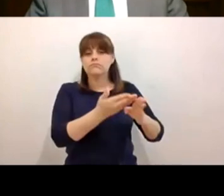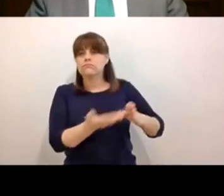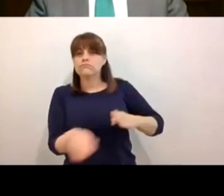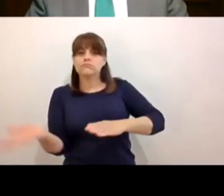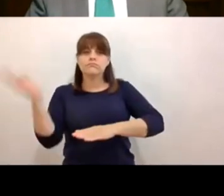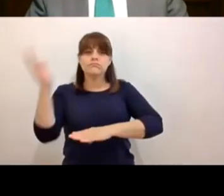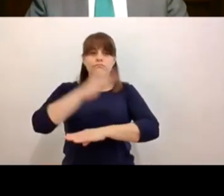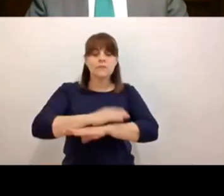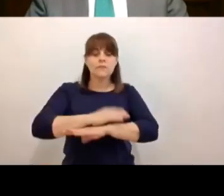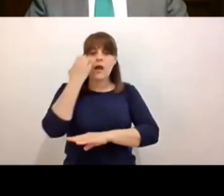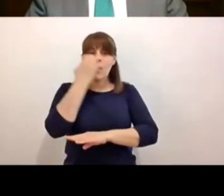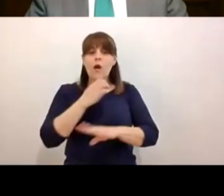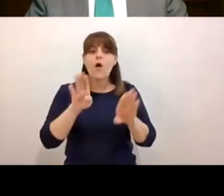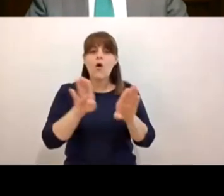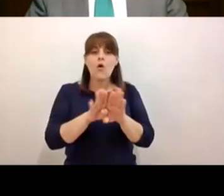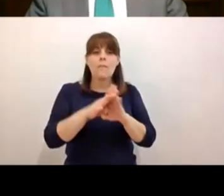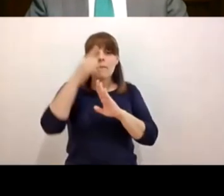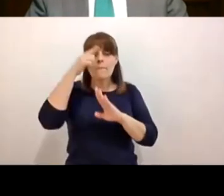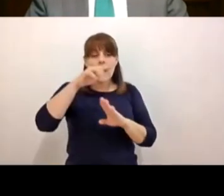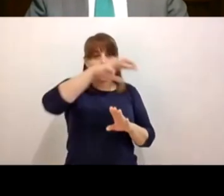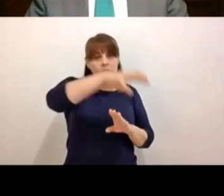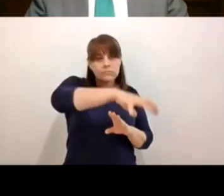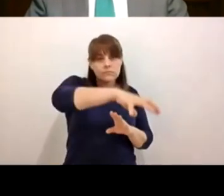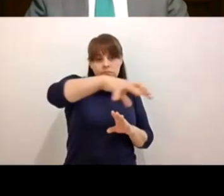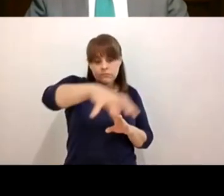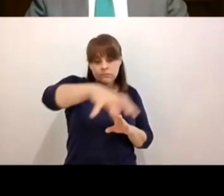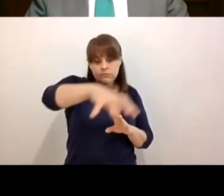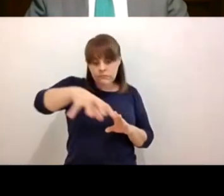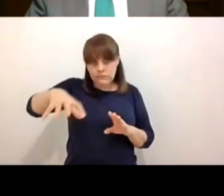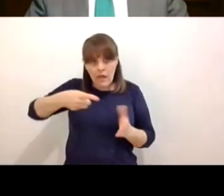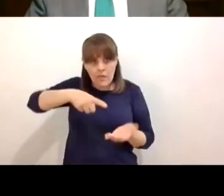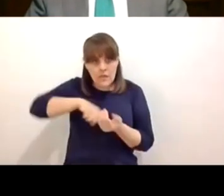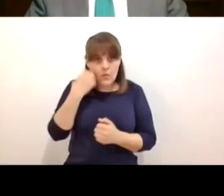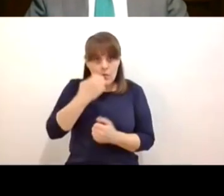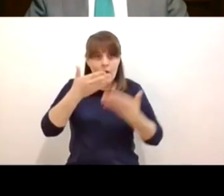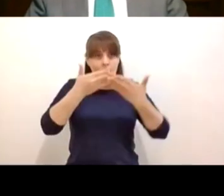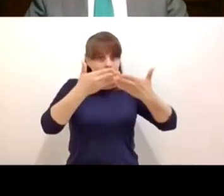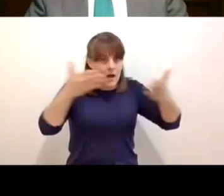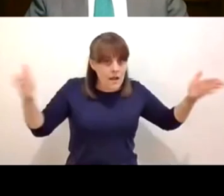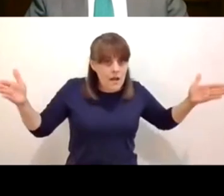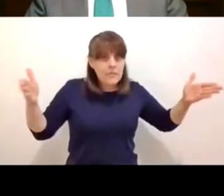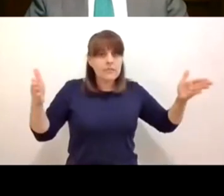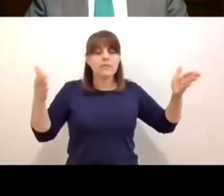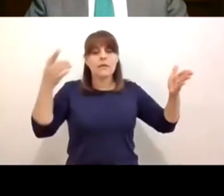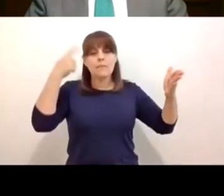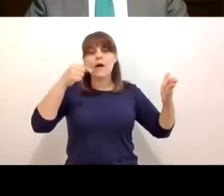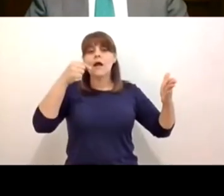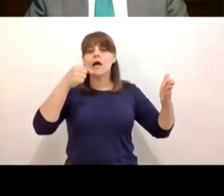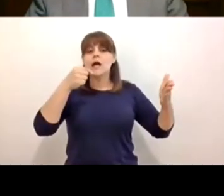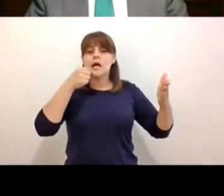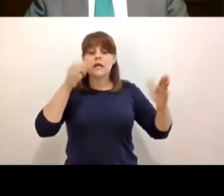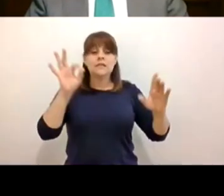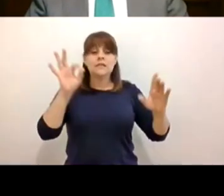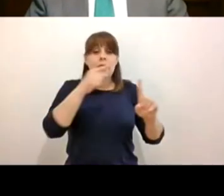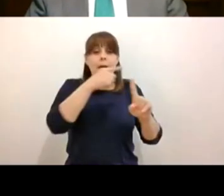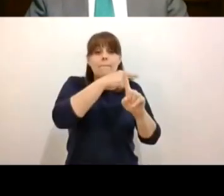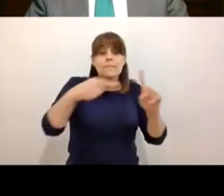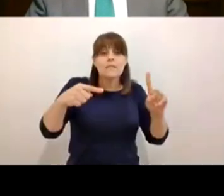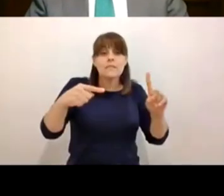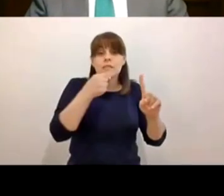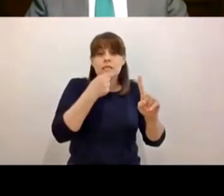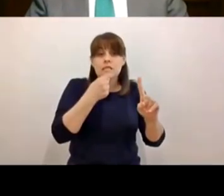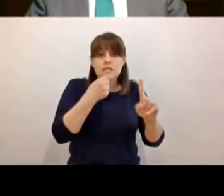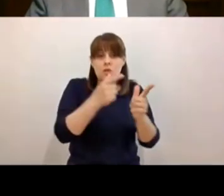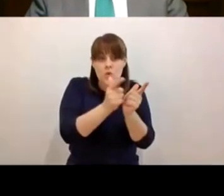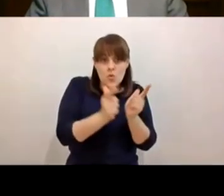que los espacios estén muy amplios para poder recibir a lo mejor a la mitad de los alumnos y luego